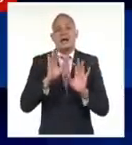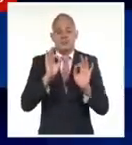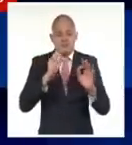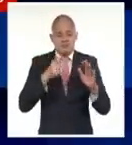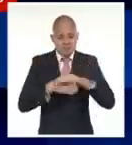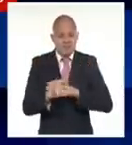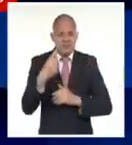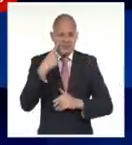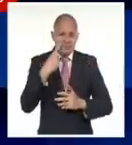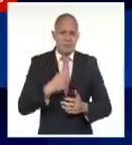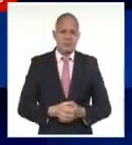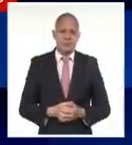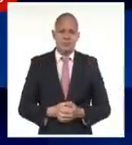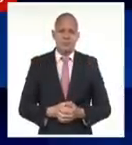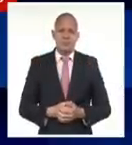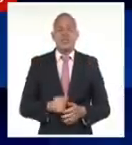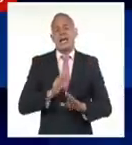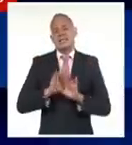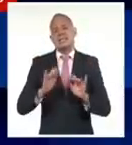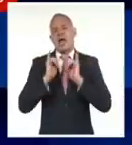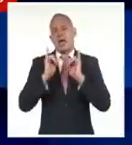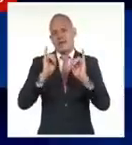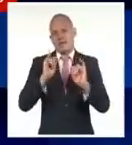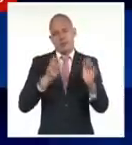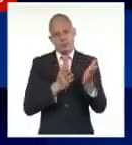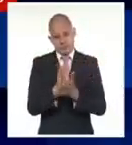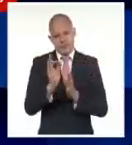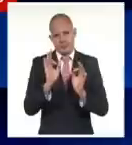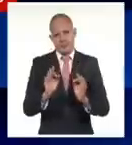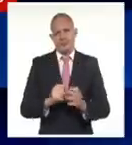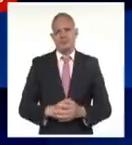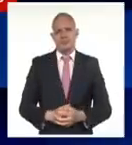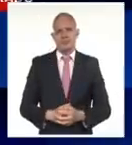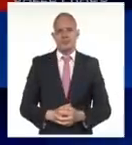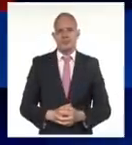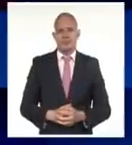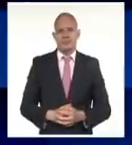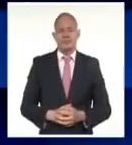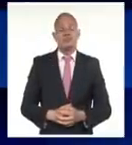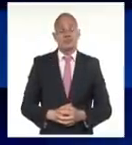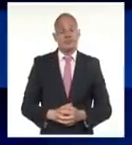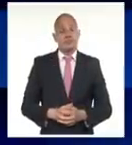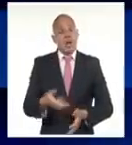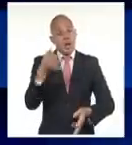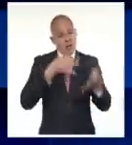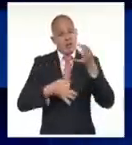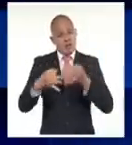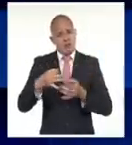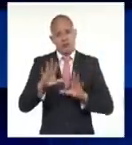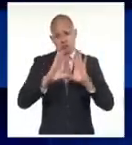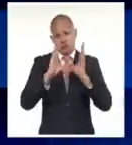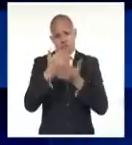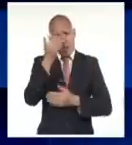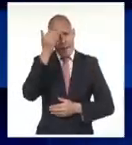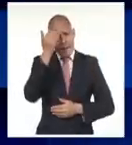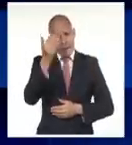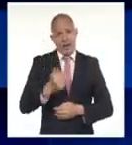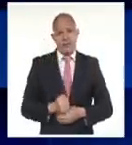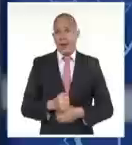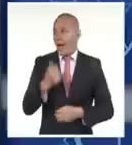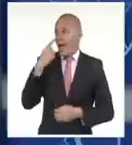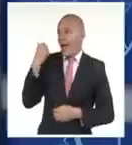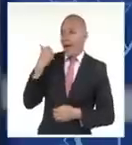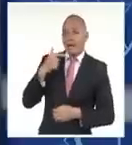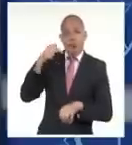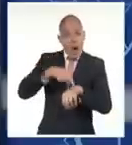6 de mayo. Ahora la señal regresa a Estudios. Muchísimas gracias Bernardo por este pase en vivo desde